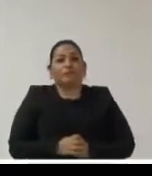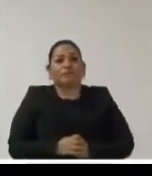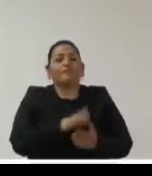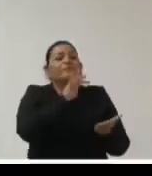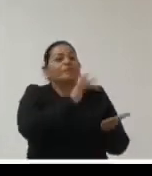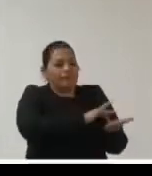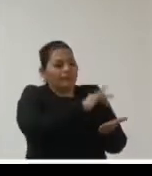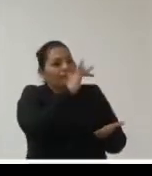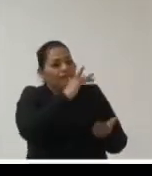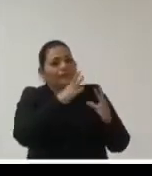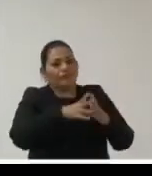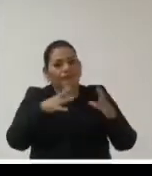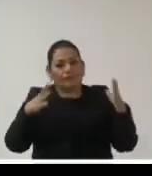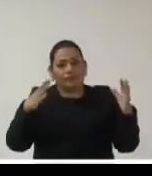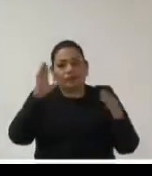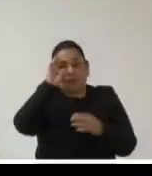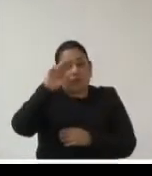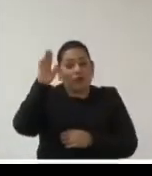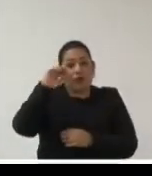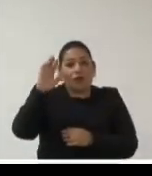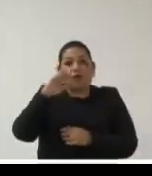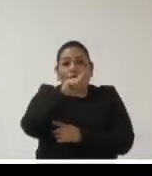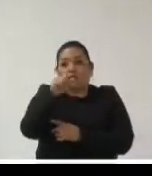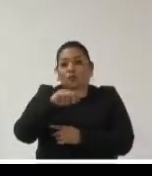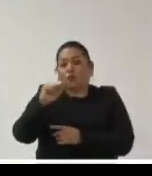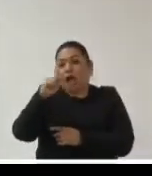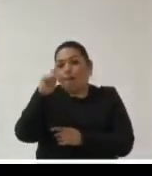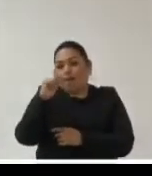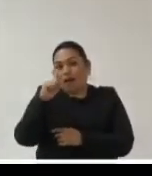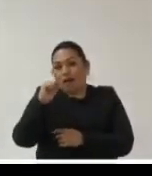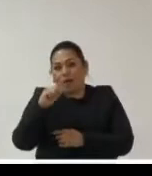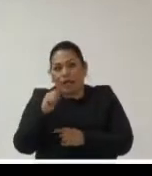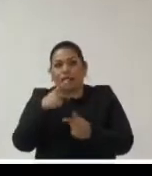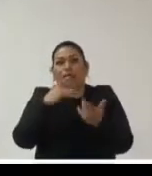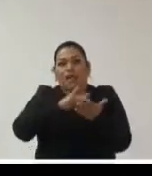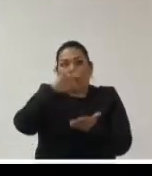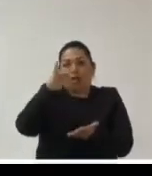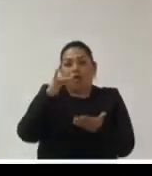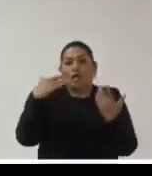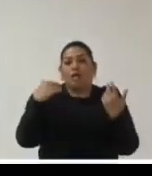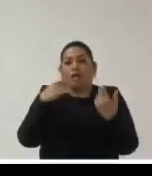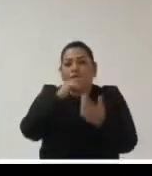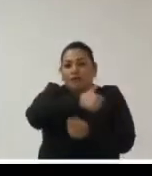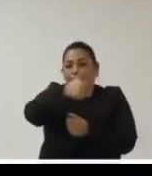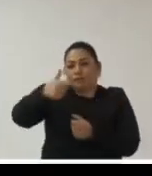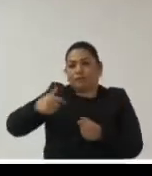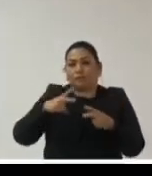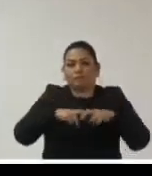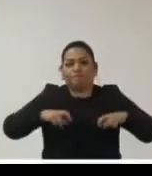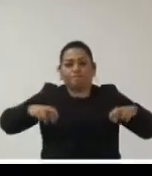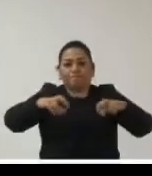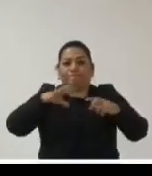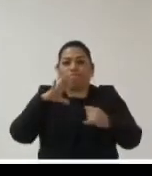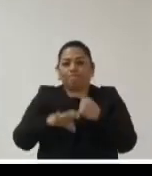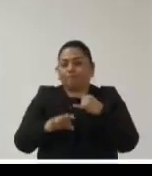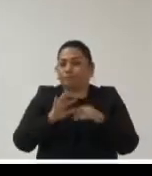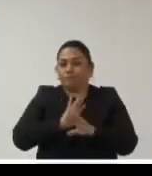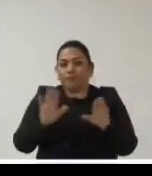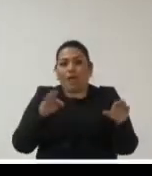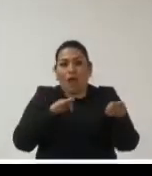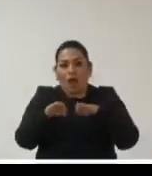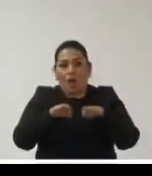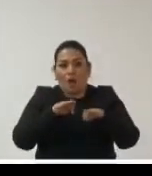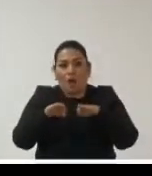agradecemos ampliamente al maestro Zapata por su participación y a cada uno de nuestros panelistas para dar por finalizado los